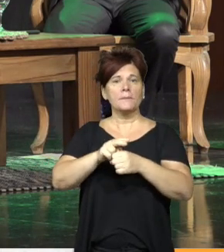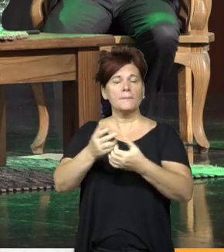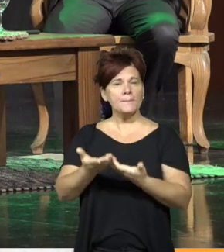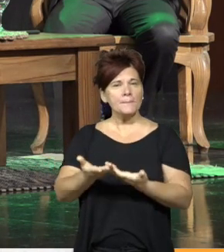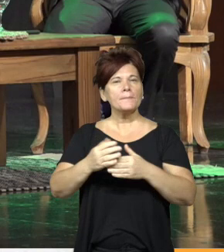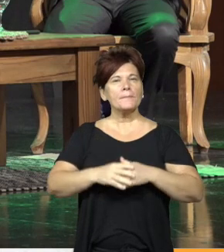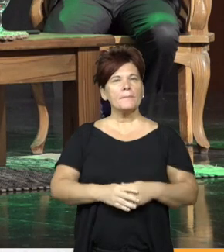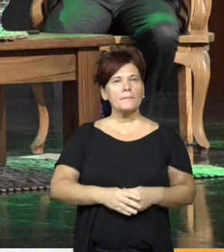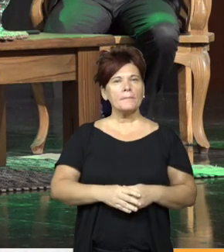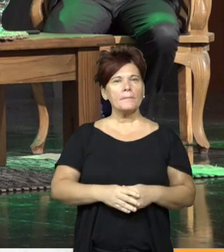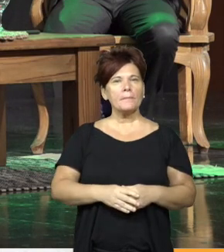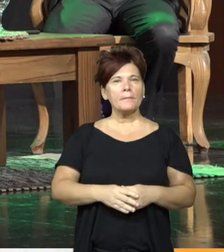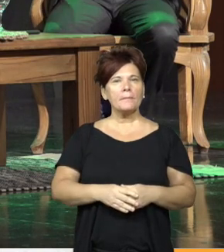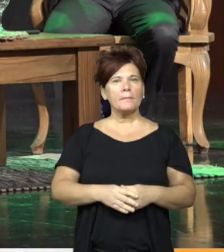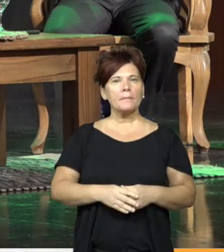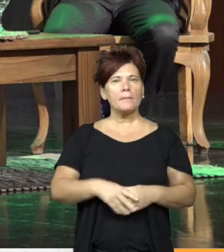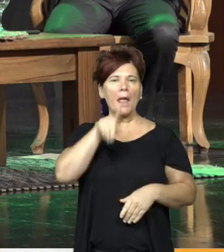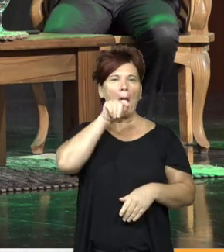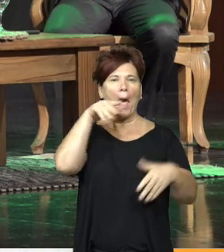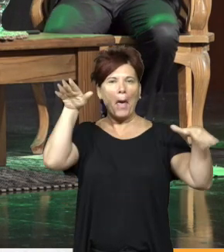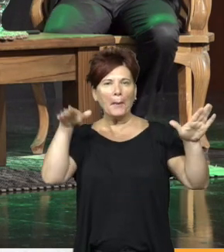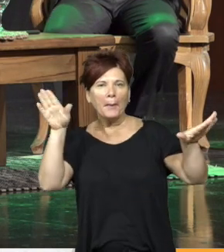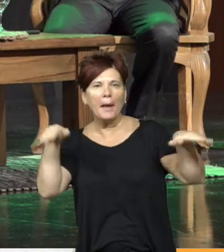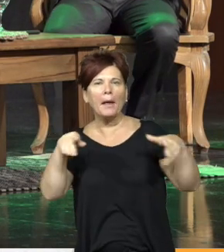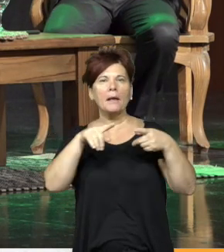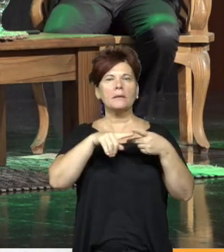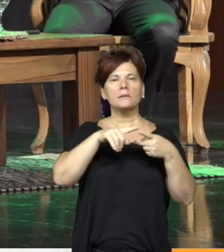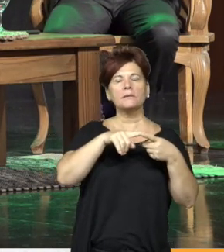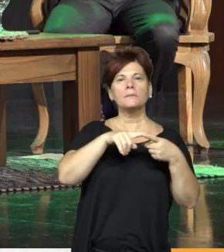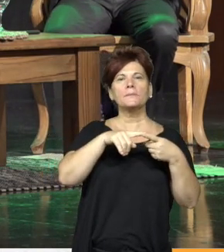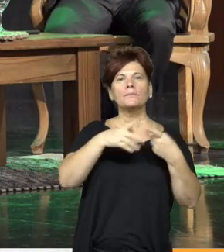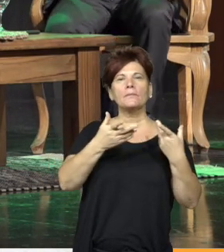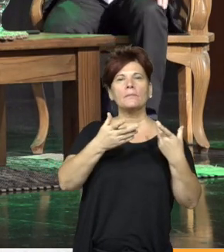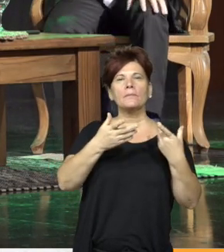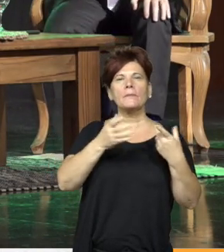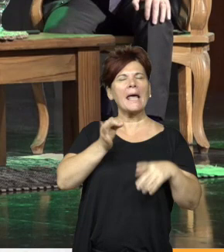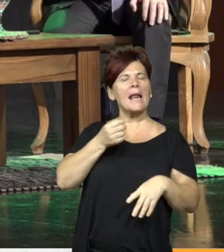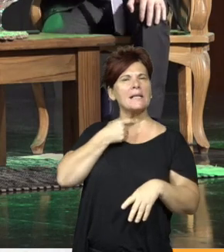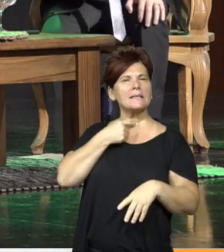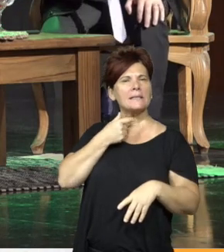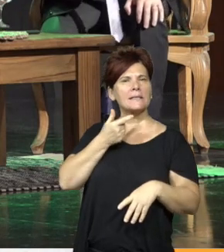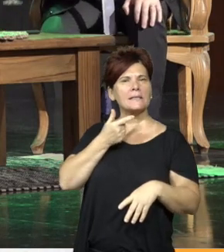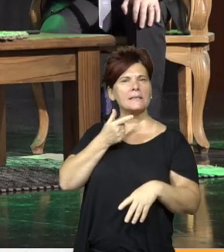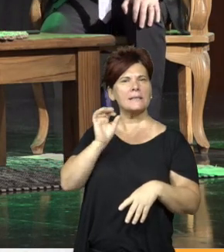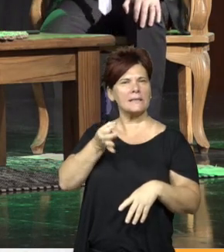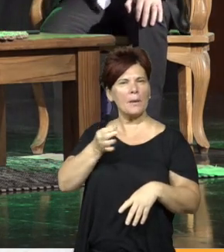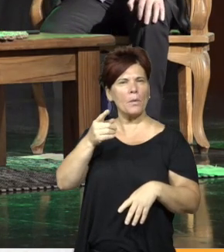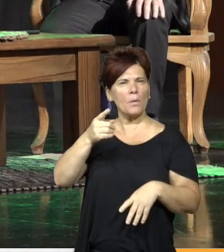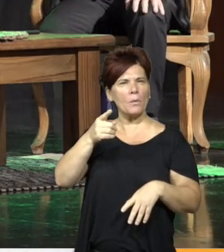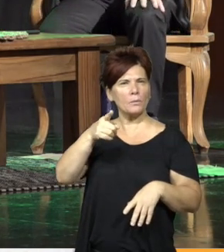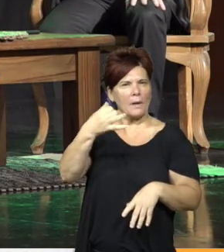árvores isoladas quiero saber si tienes